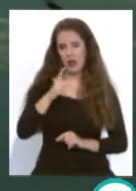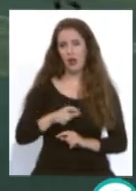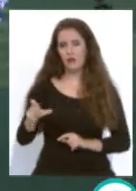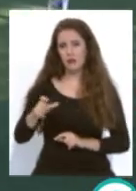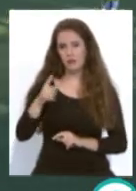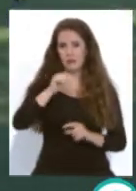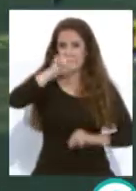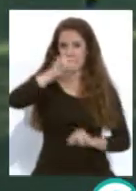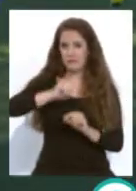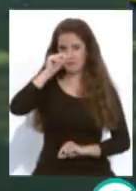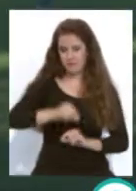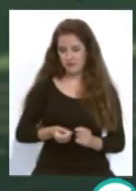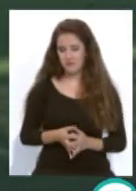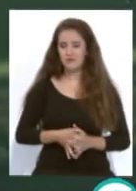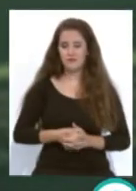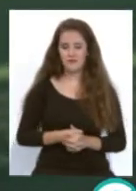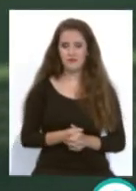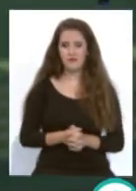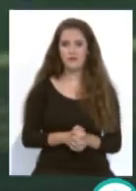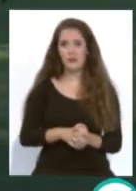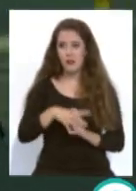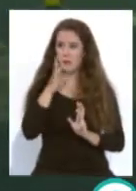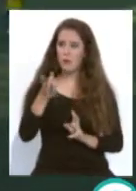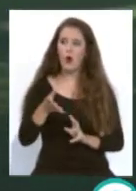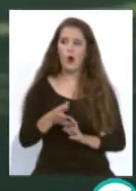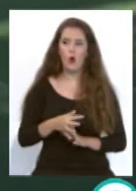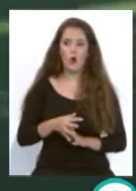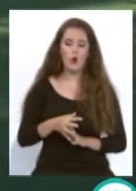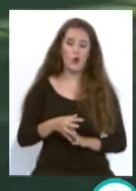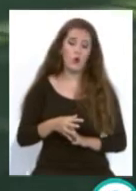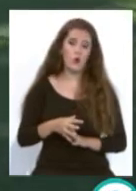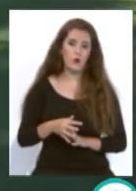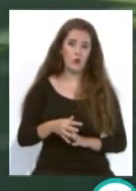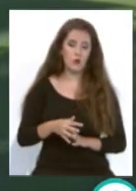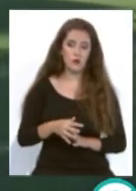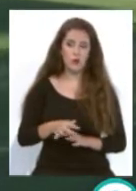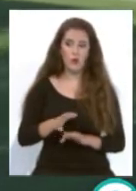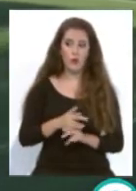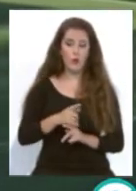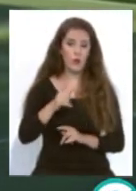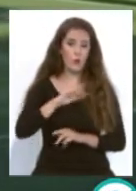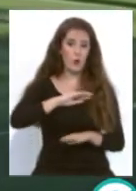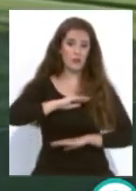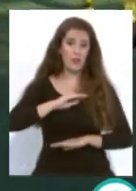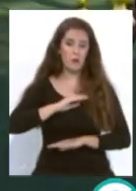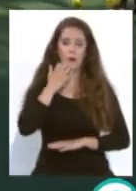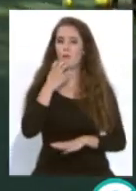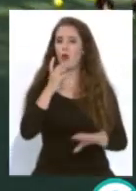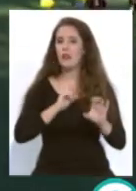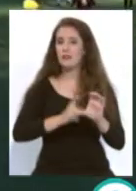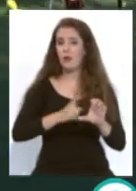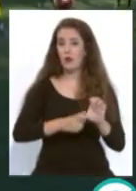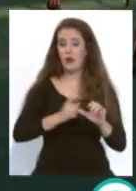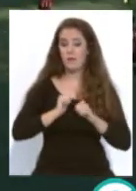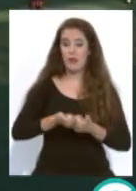envergadura sí, porque Castro el jugador el portero del Extremadura que empezó en el Betis B